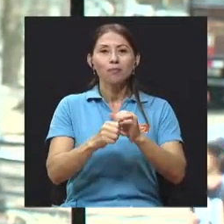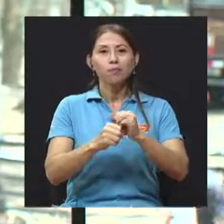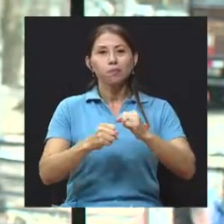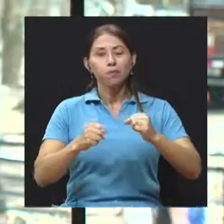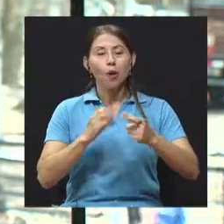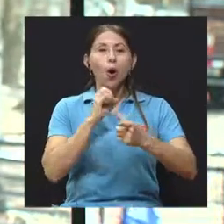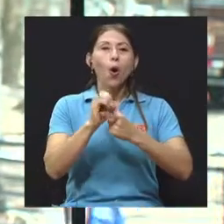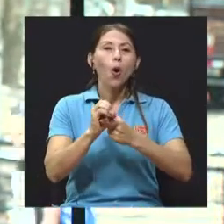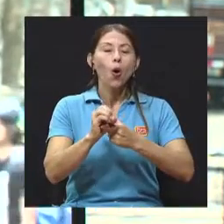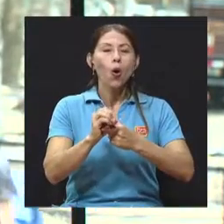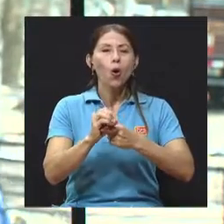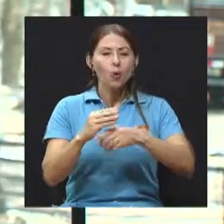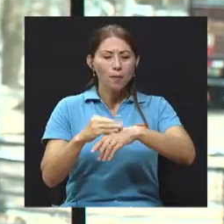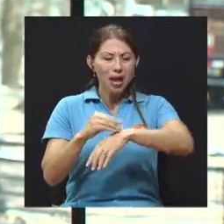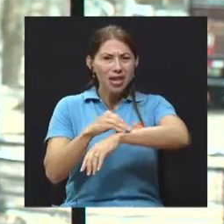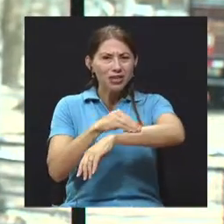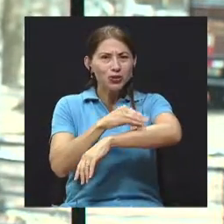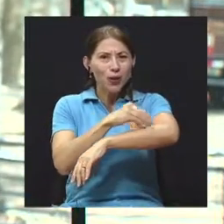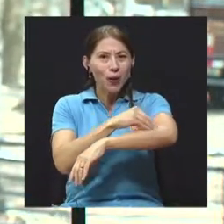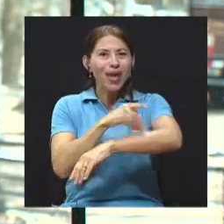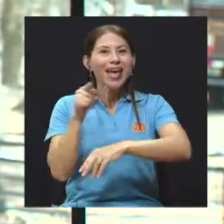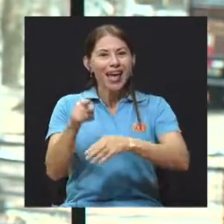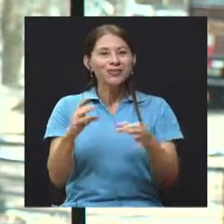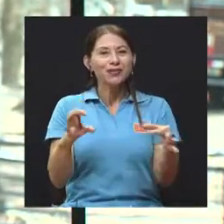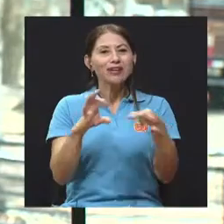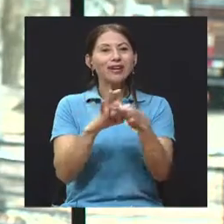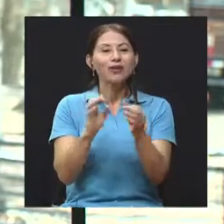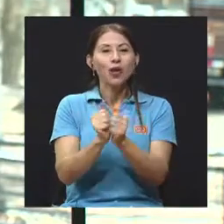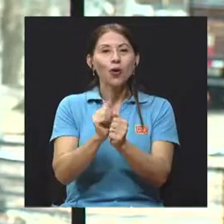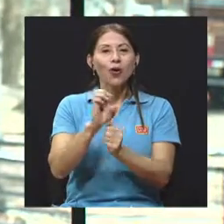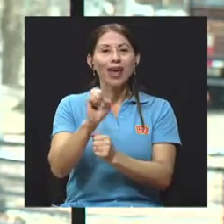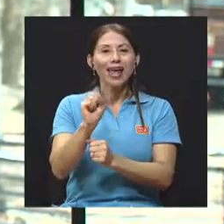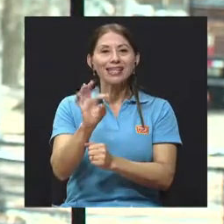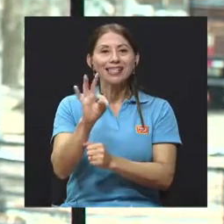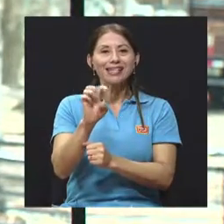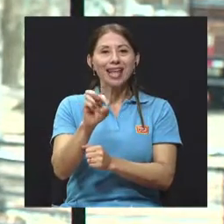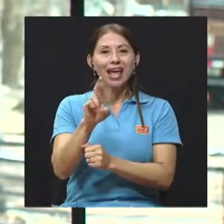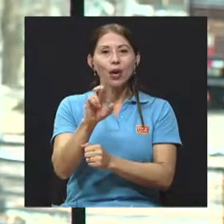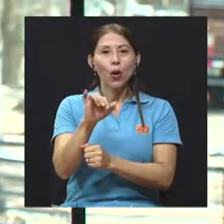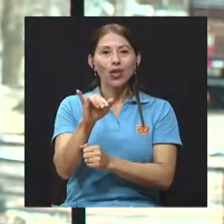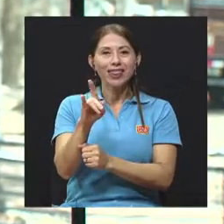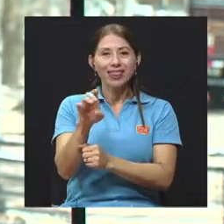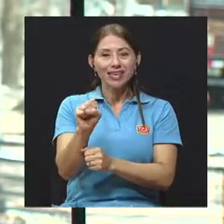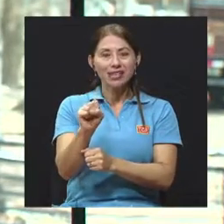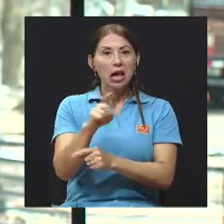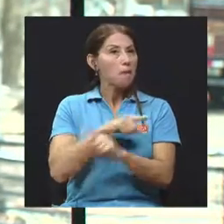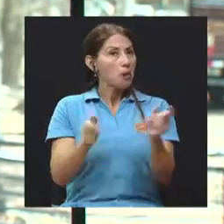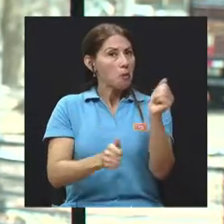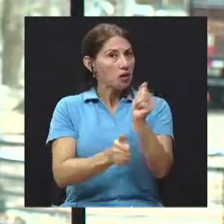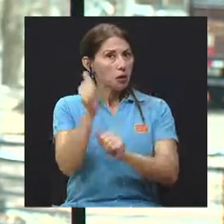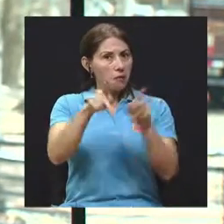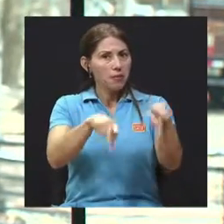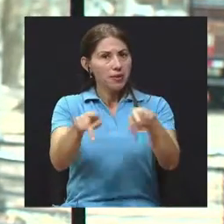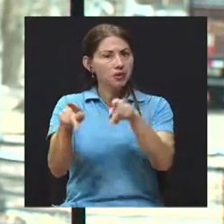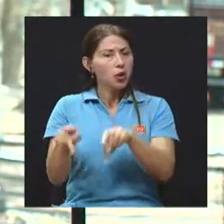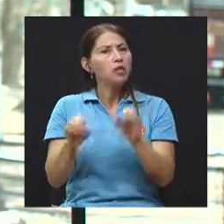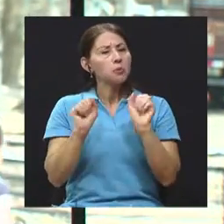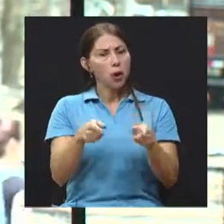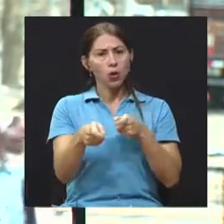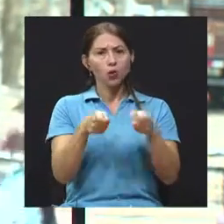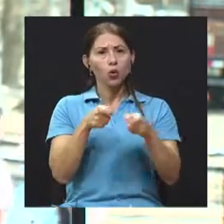sobre todo medicamentos llamados esteroides. Pero la mayoría de pacientes, por dicha o una gran parte, van a lograr un control adecuado de su enfermedad.